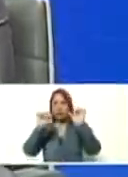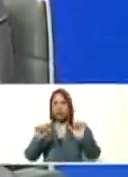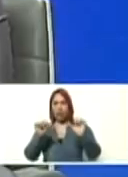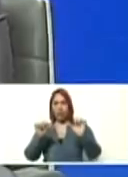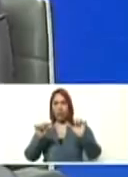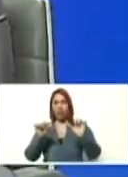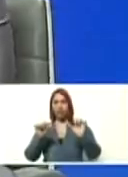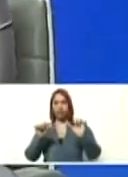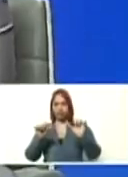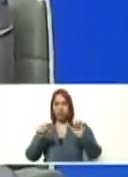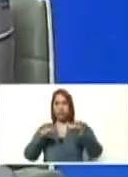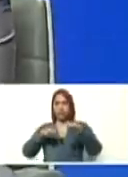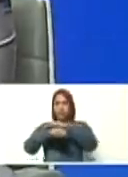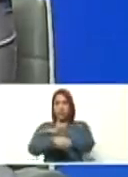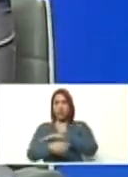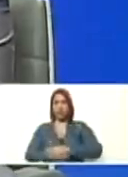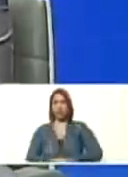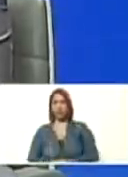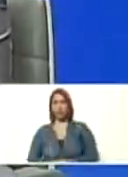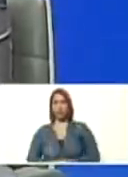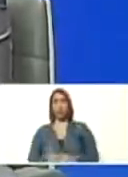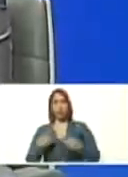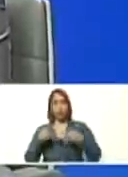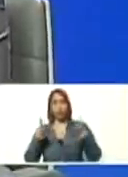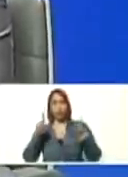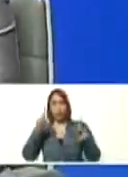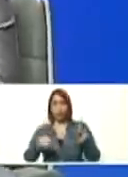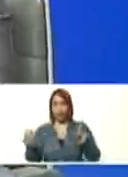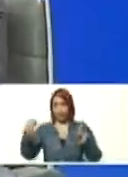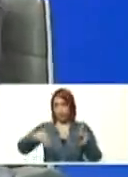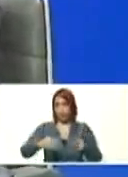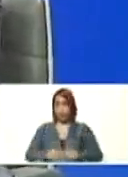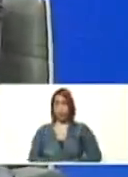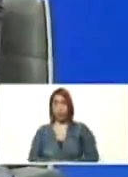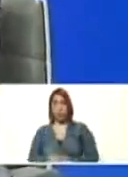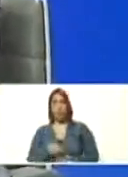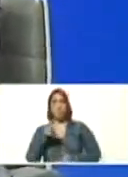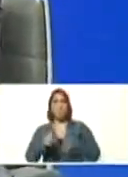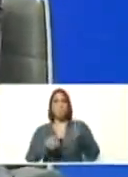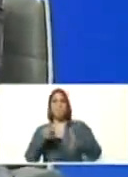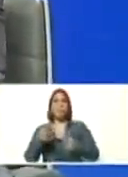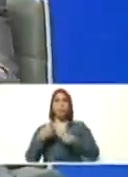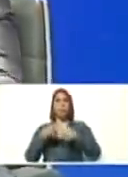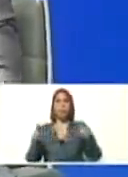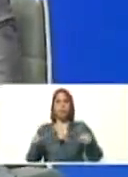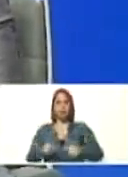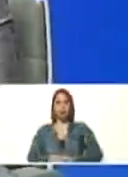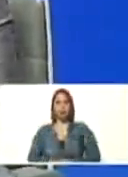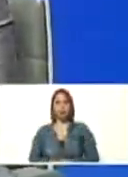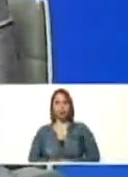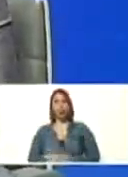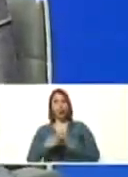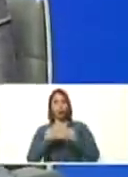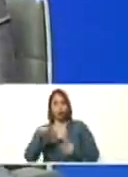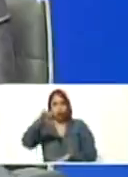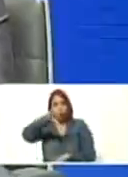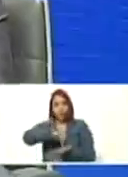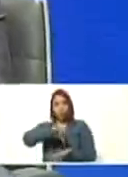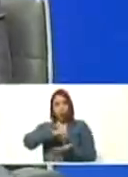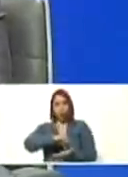público. Pero, además, el Metro también comprende todo lo que es la zona urbanística de la ciudad,